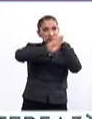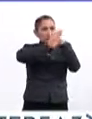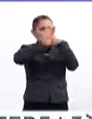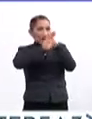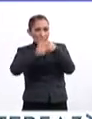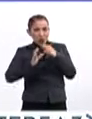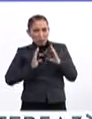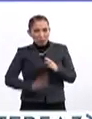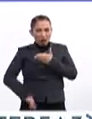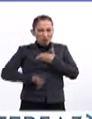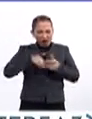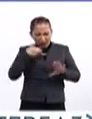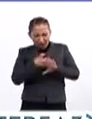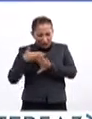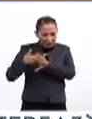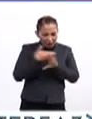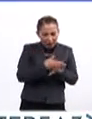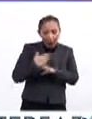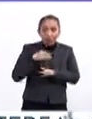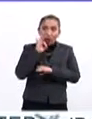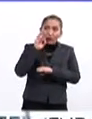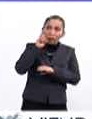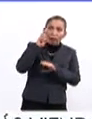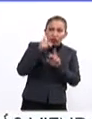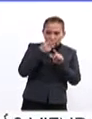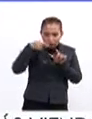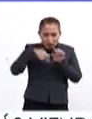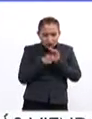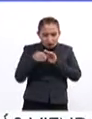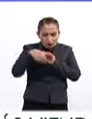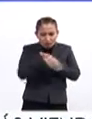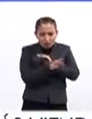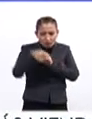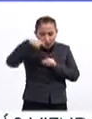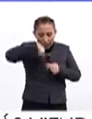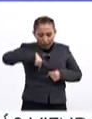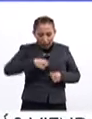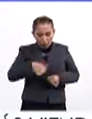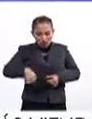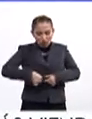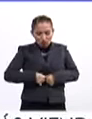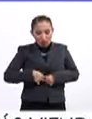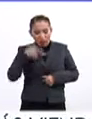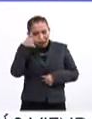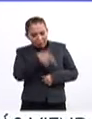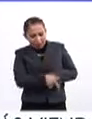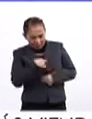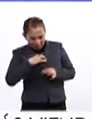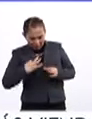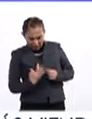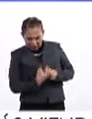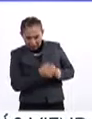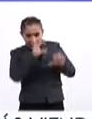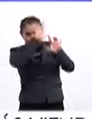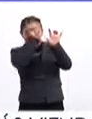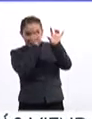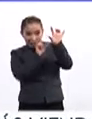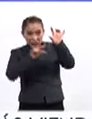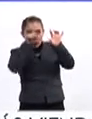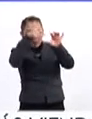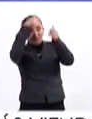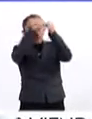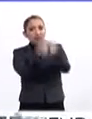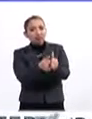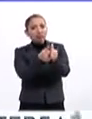interaccionar con otros tipos de celulares, poder identificar hacia dónde se tiene que dirigir, poder identificar que está en el intestino y que ahí puede